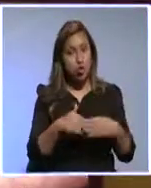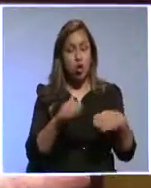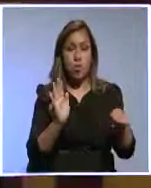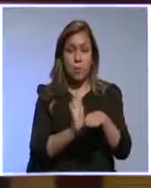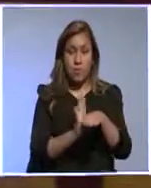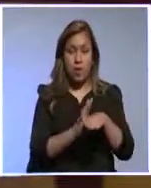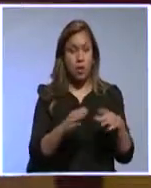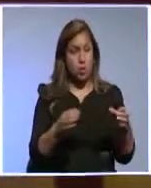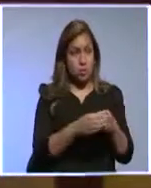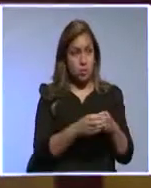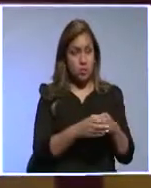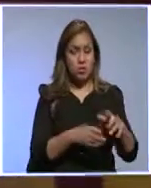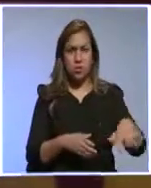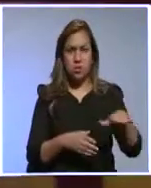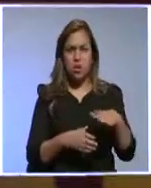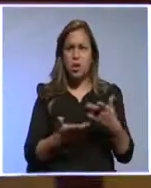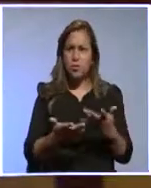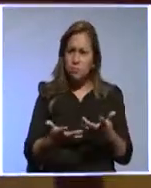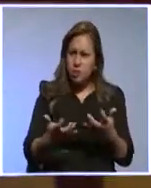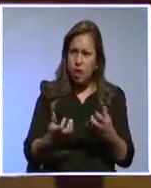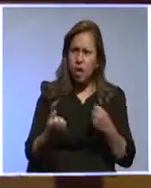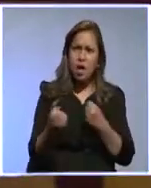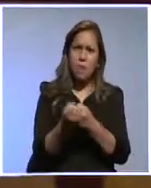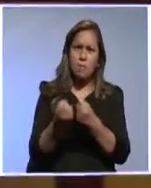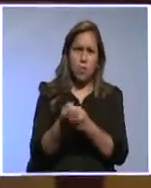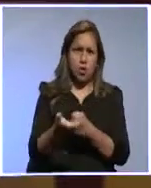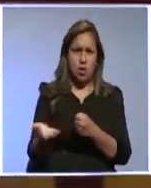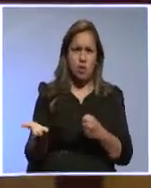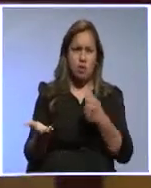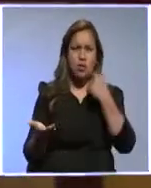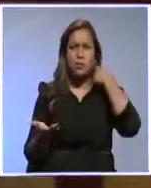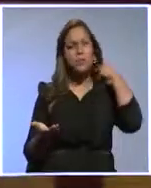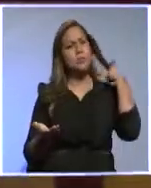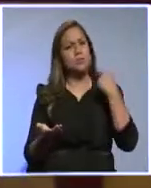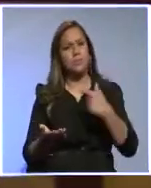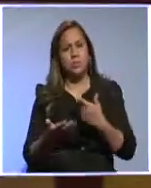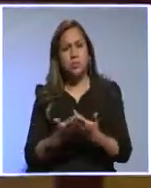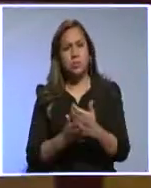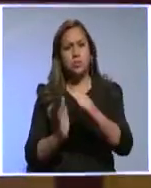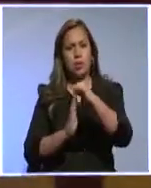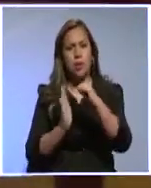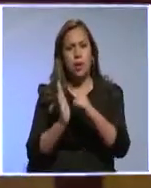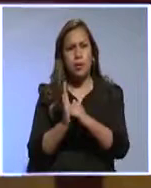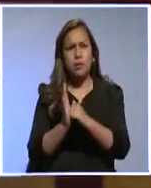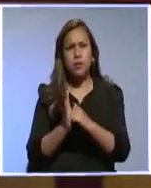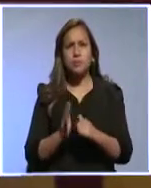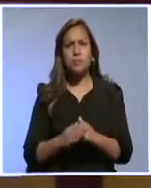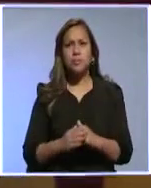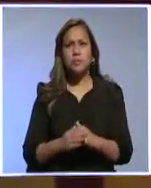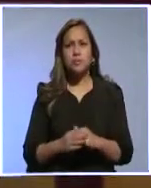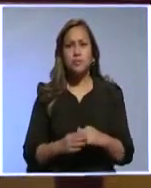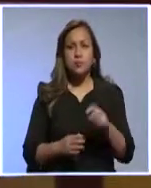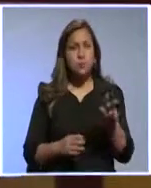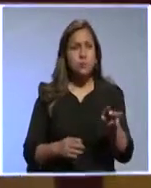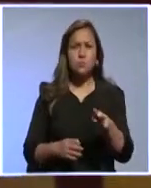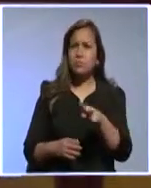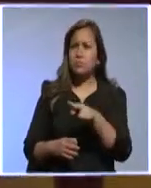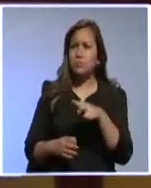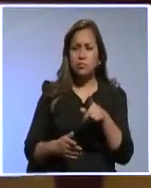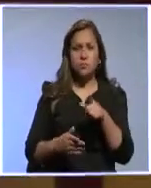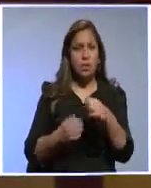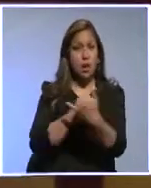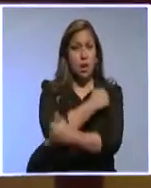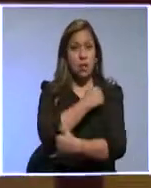banca de desarrollo se involucre en esta nueva agenda. Porque además es lo que vemos en nuestros países.